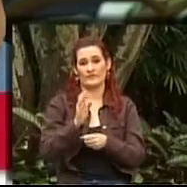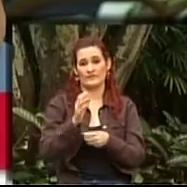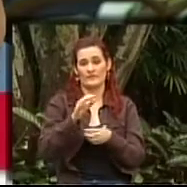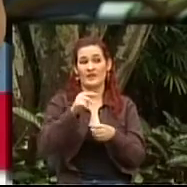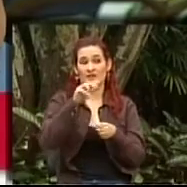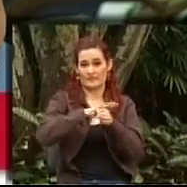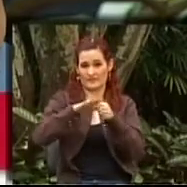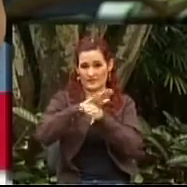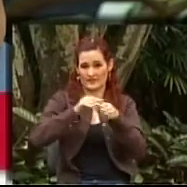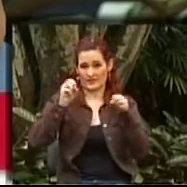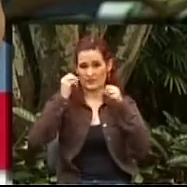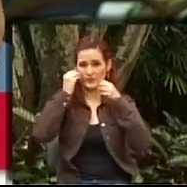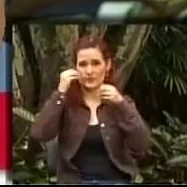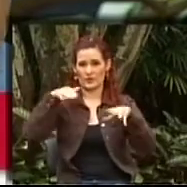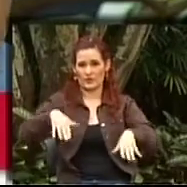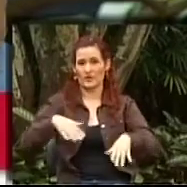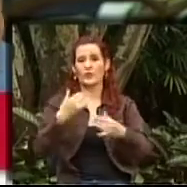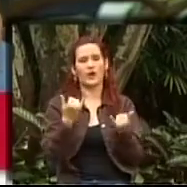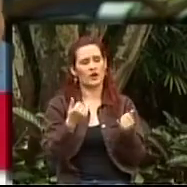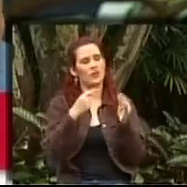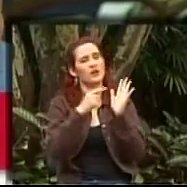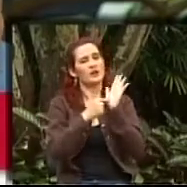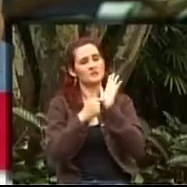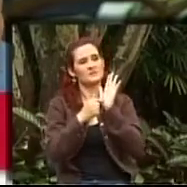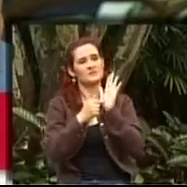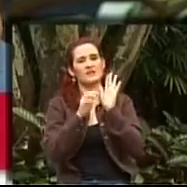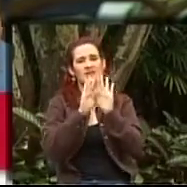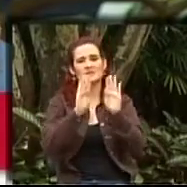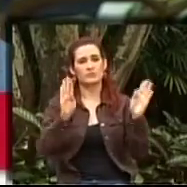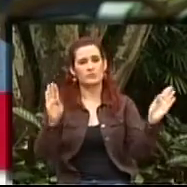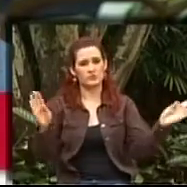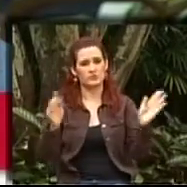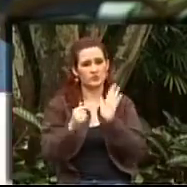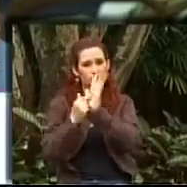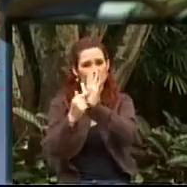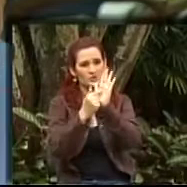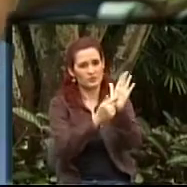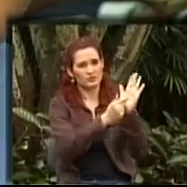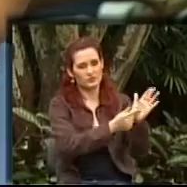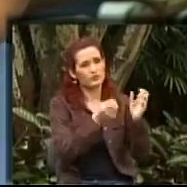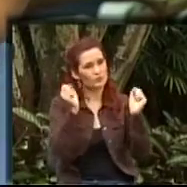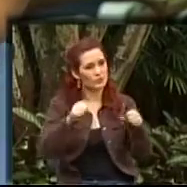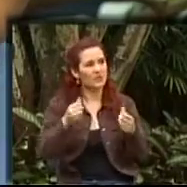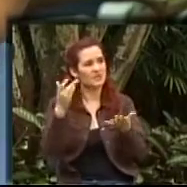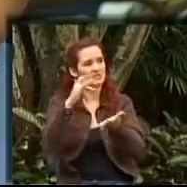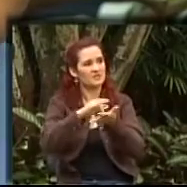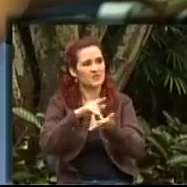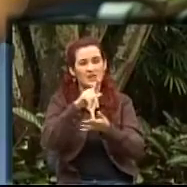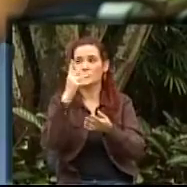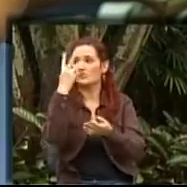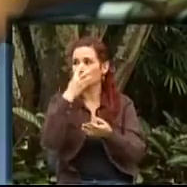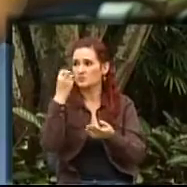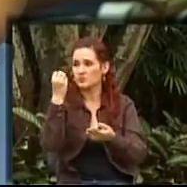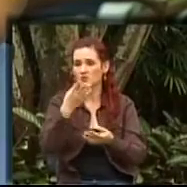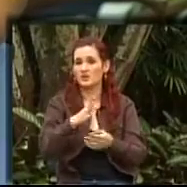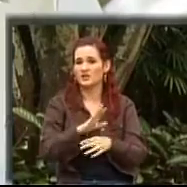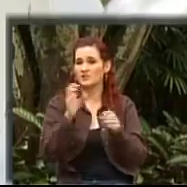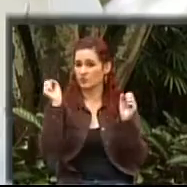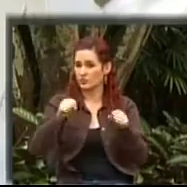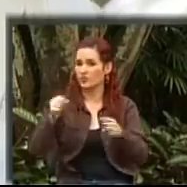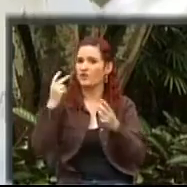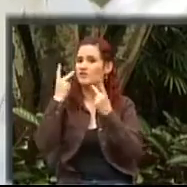momento una muy bella exposición. Los queremos invitar para que ustedes vengan al Canal Parque y la disfruten, Beatriz. Así es,